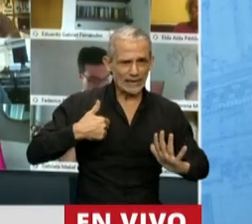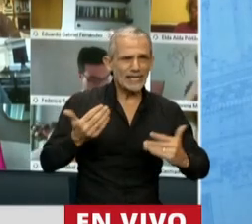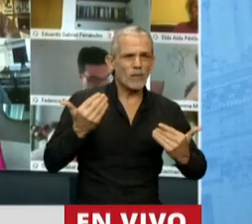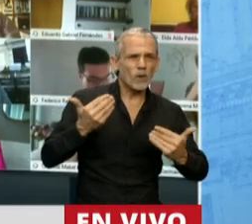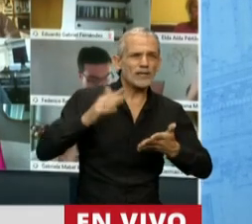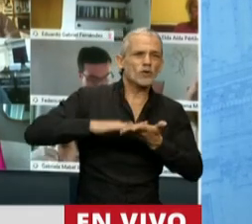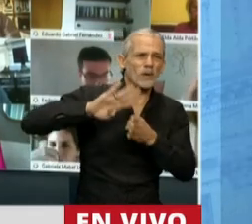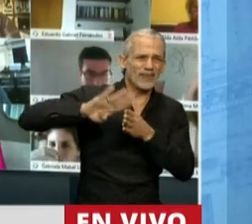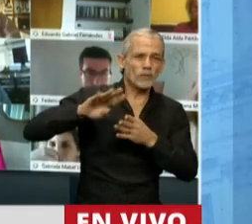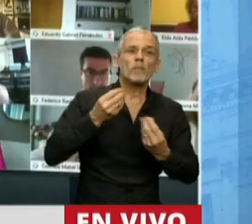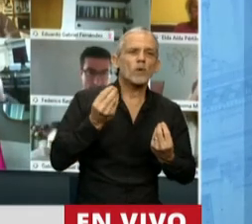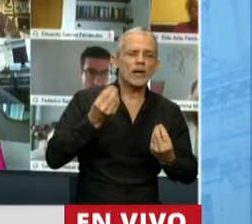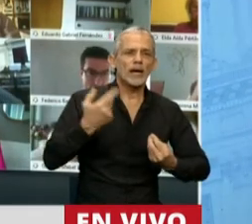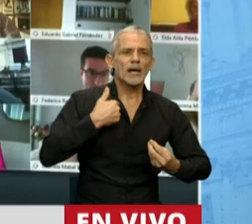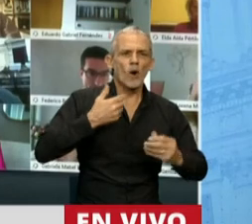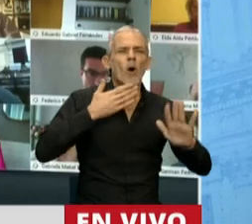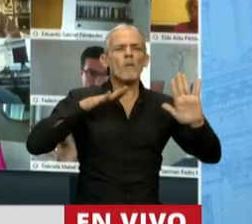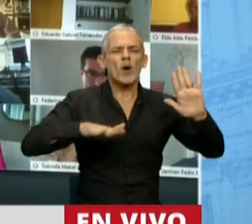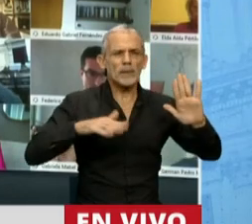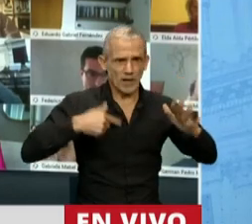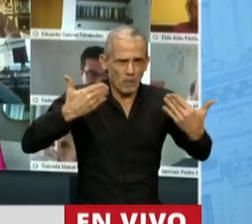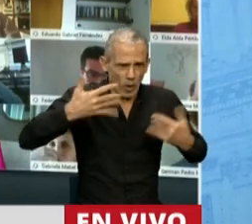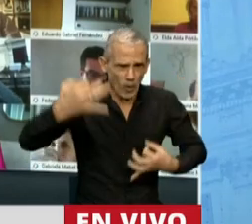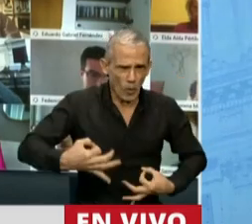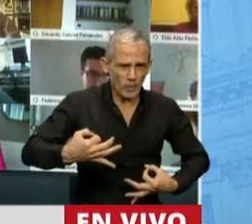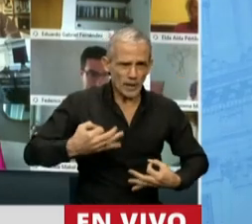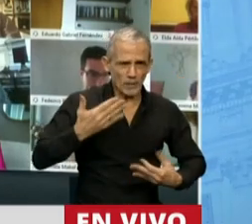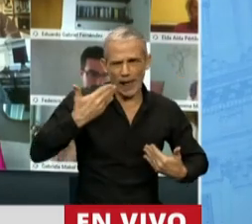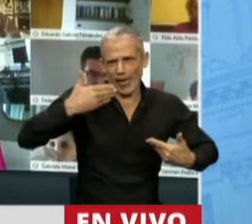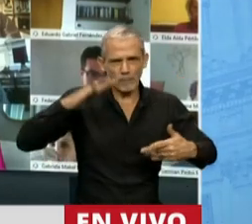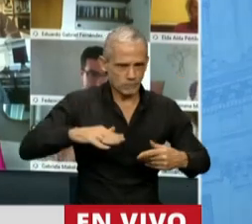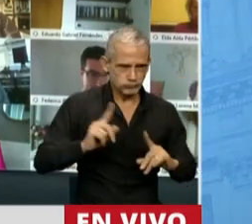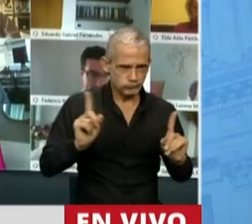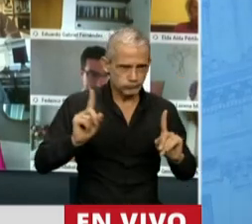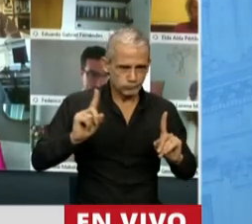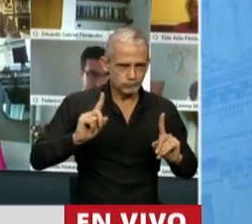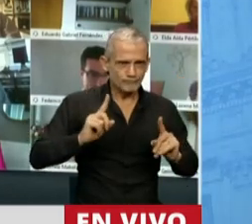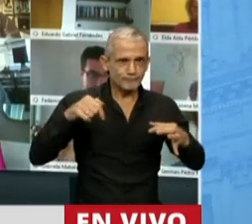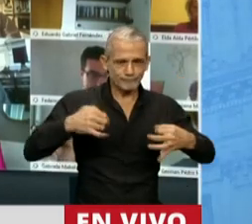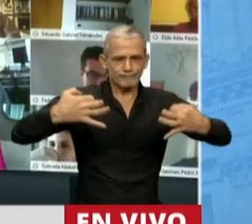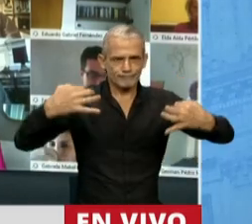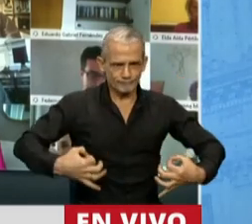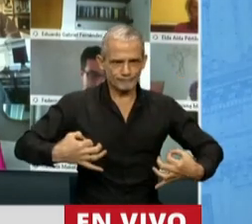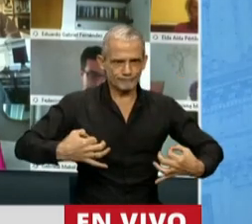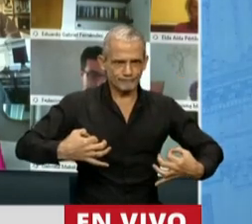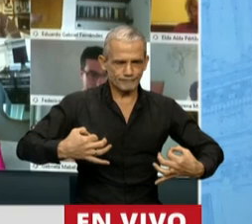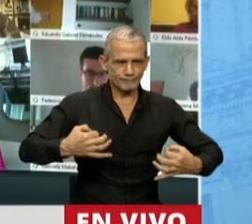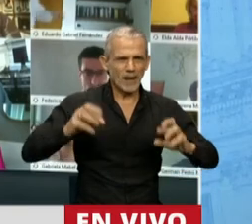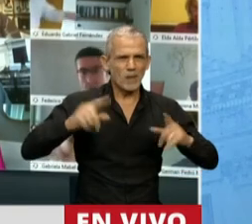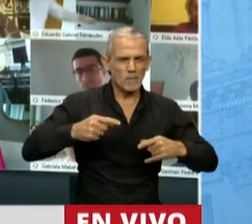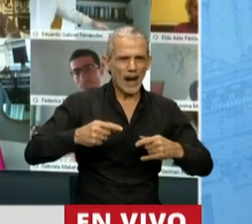porque queremos hacer promesas que podamos cumplir y con esto estamos completando este panorama